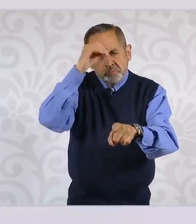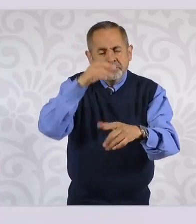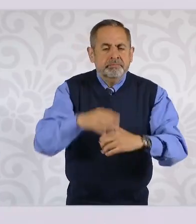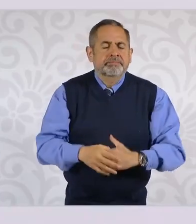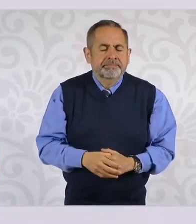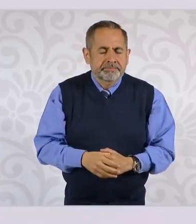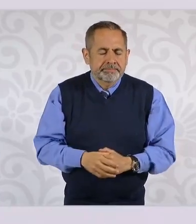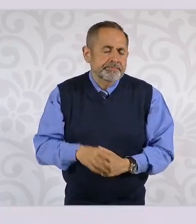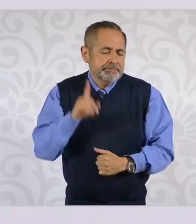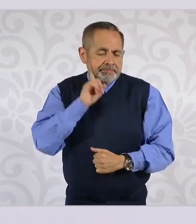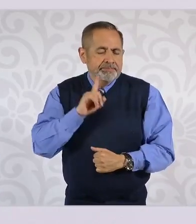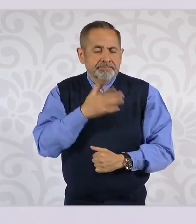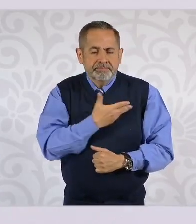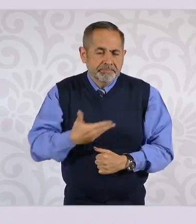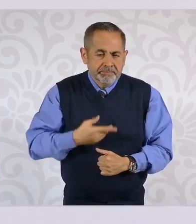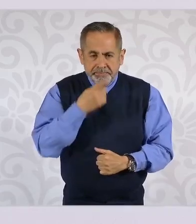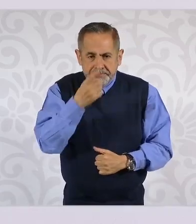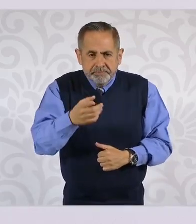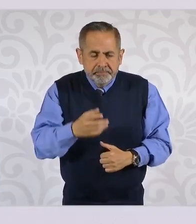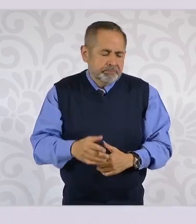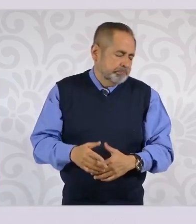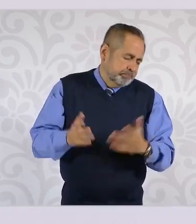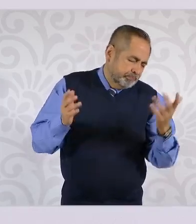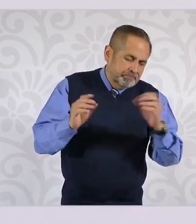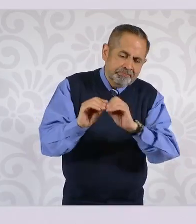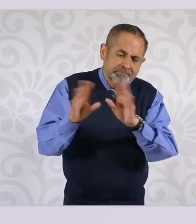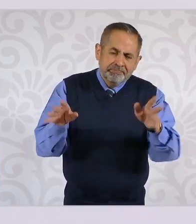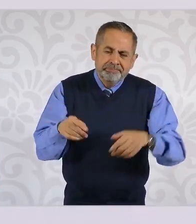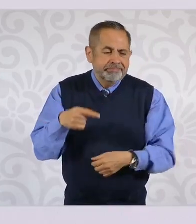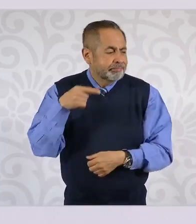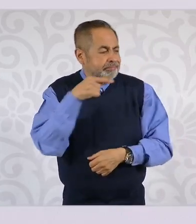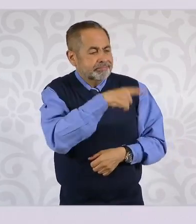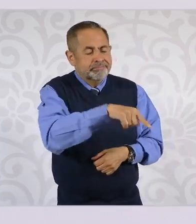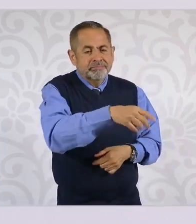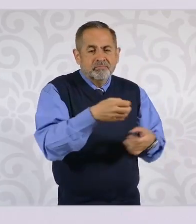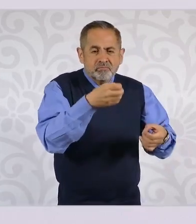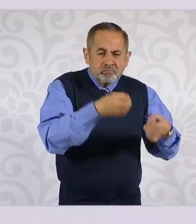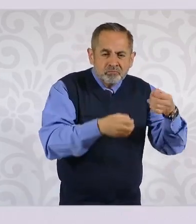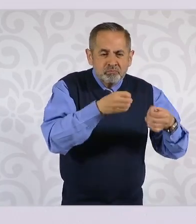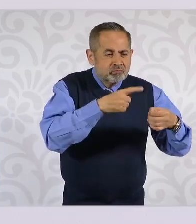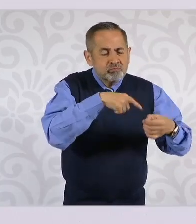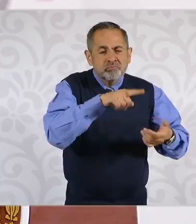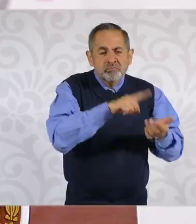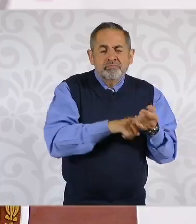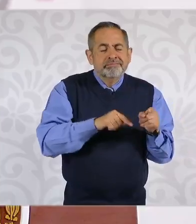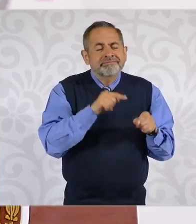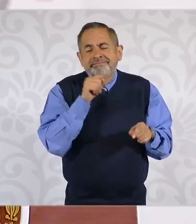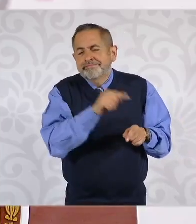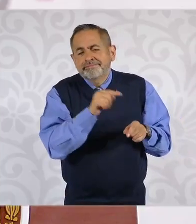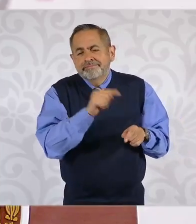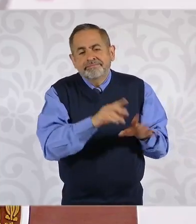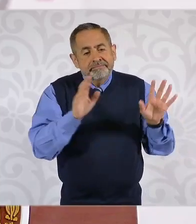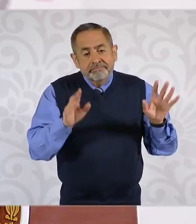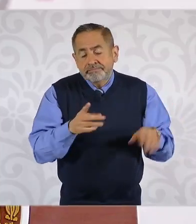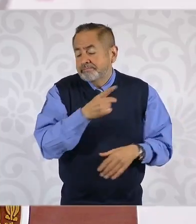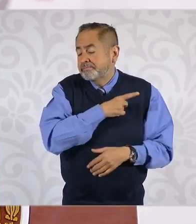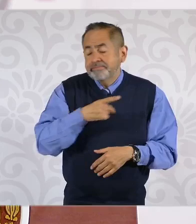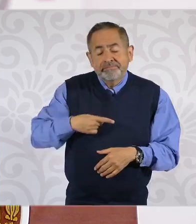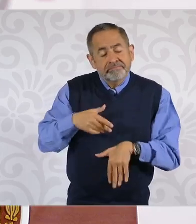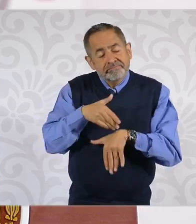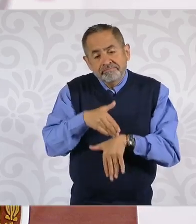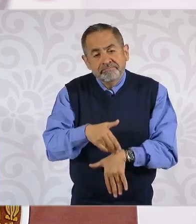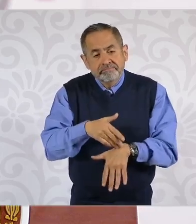son los jueces que van a tener que ceder su